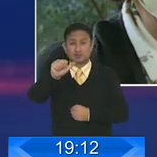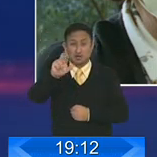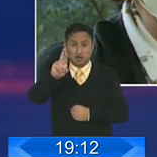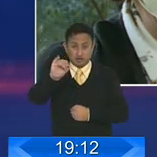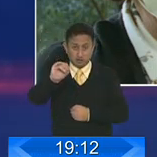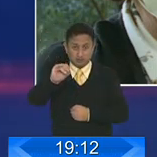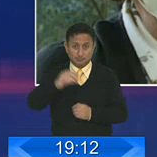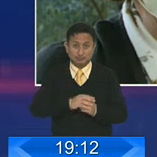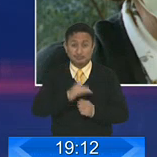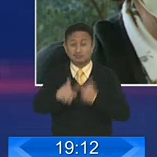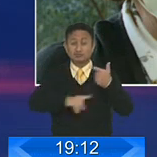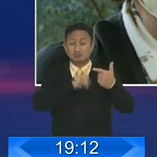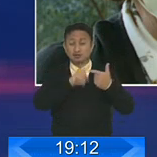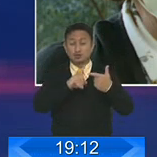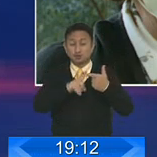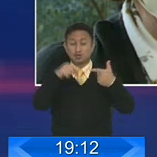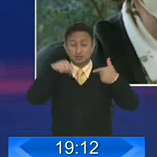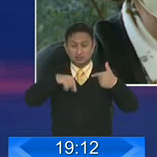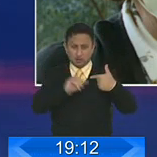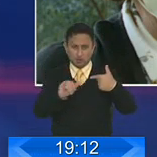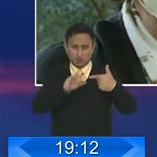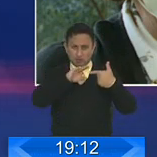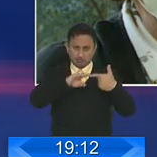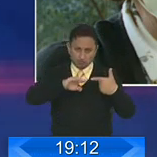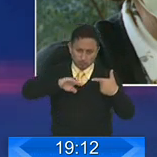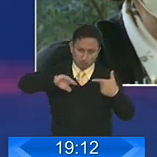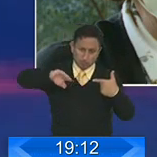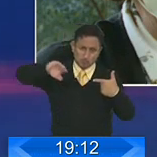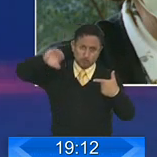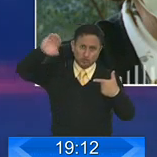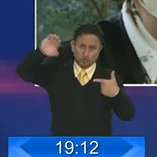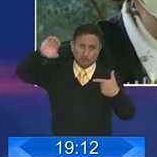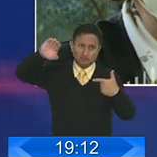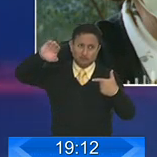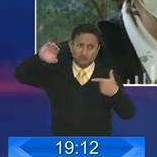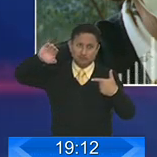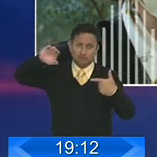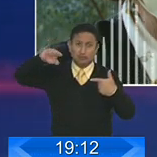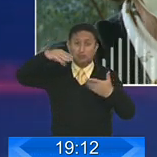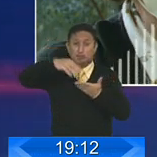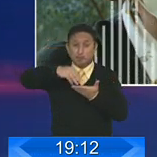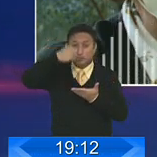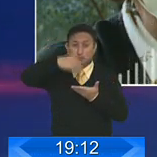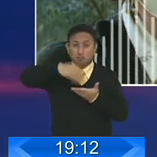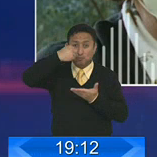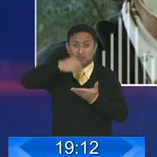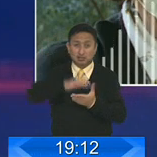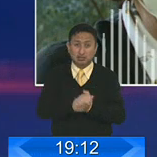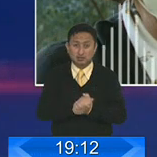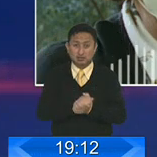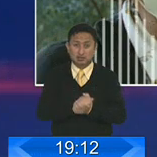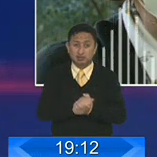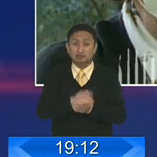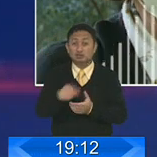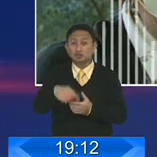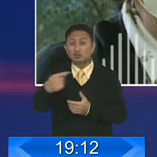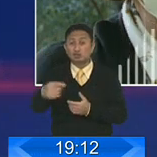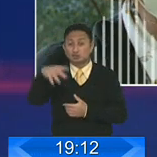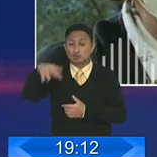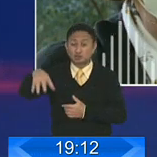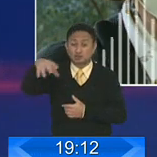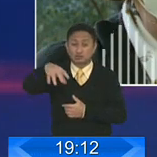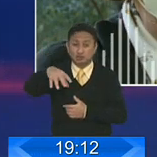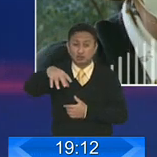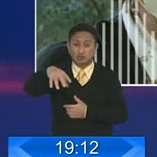tendencia a la alta es la Magdalena y el resto de parroquias vemos que tienen una